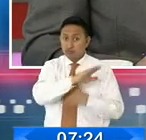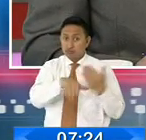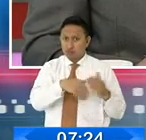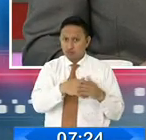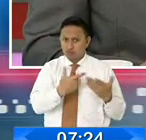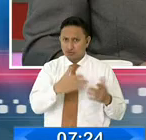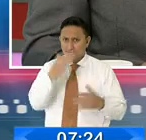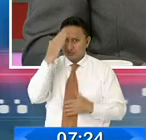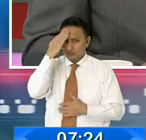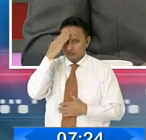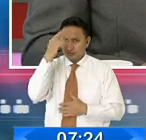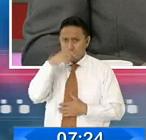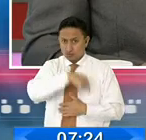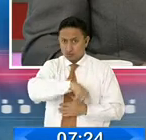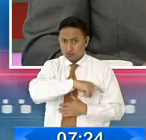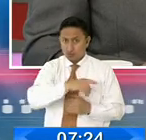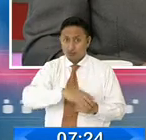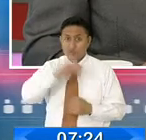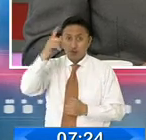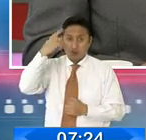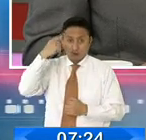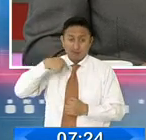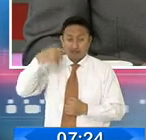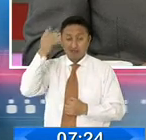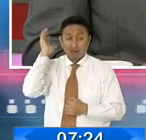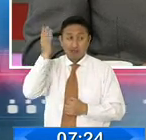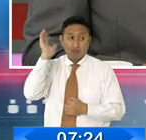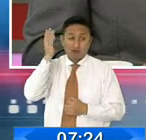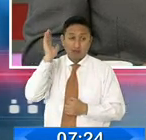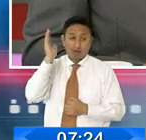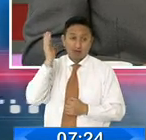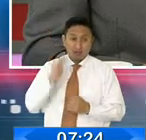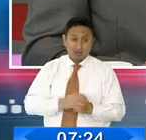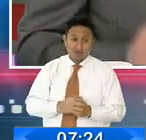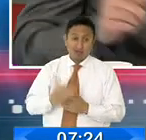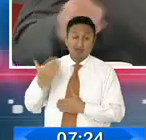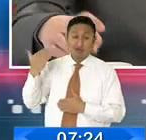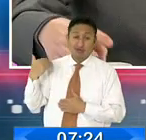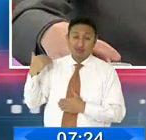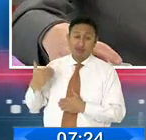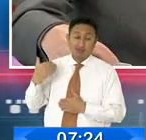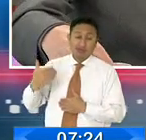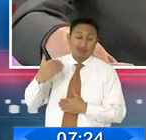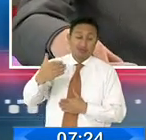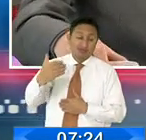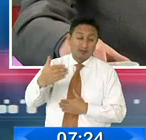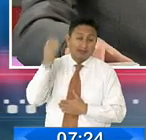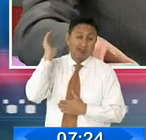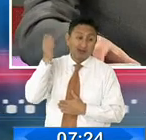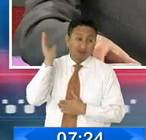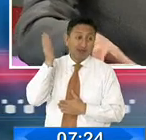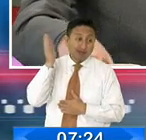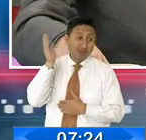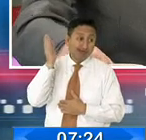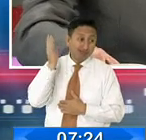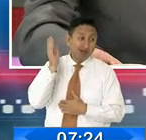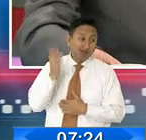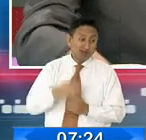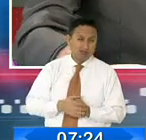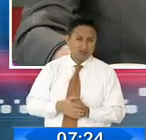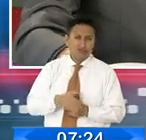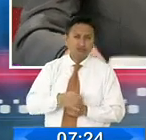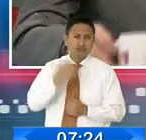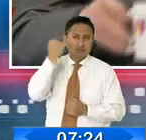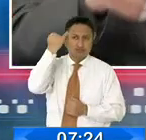este discurso del gobierno que lo ha venido sosteniendo todo este tiempo, creó la idea